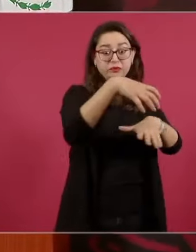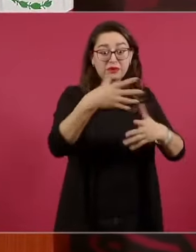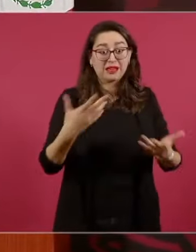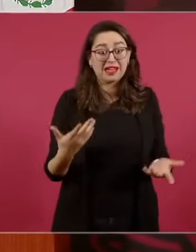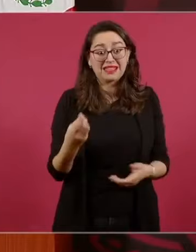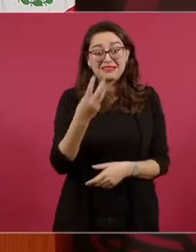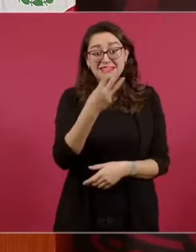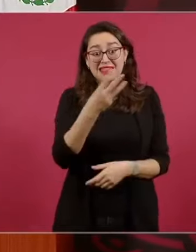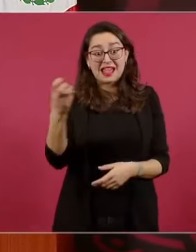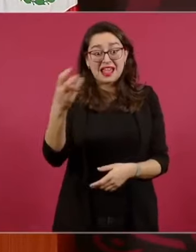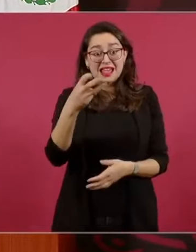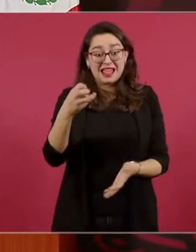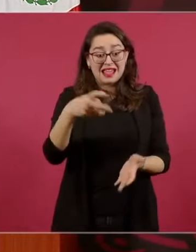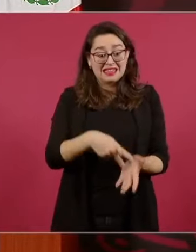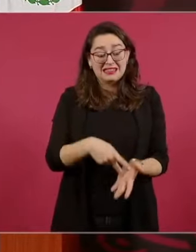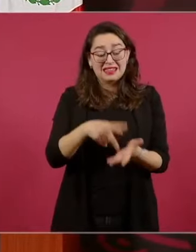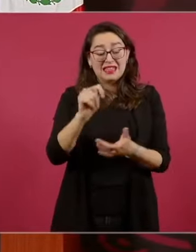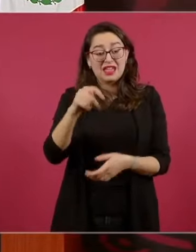300 toneladas.